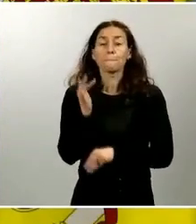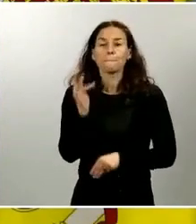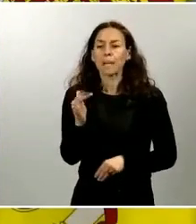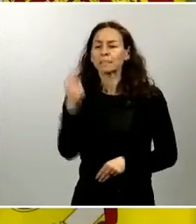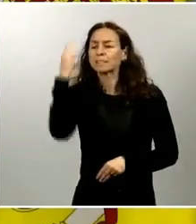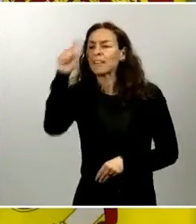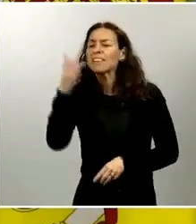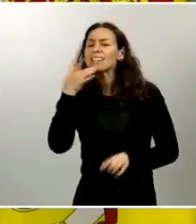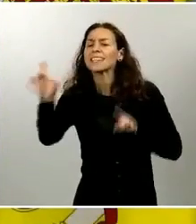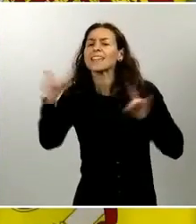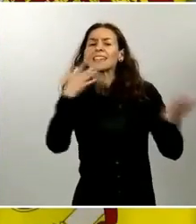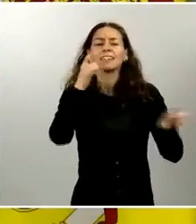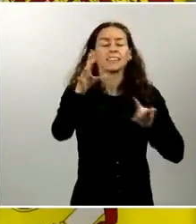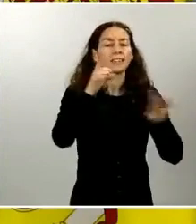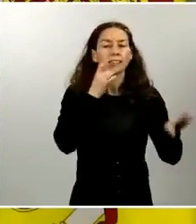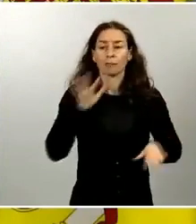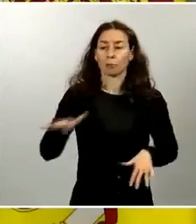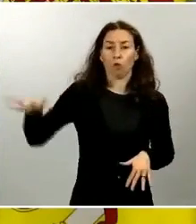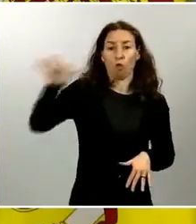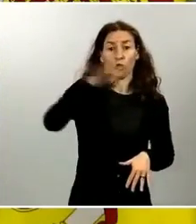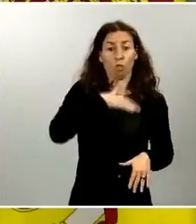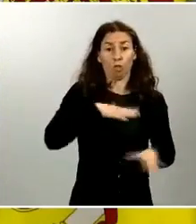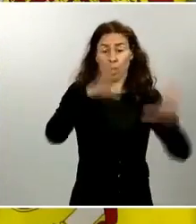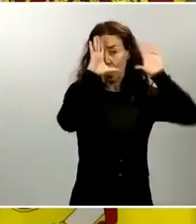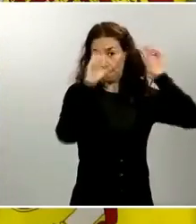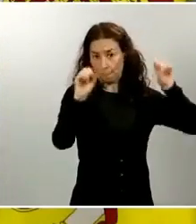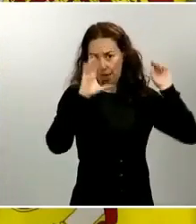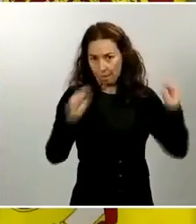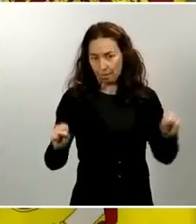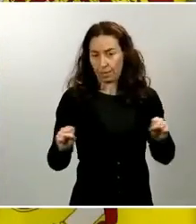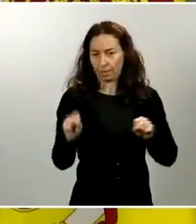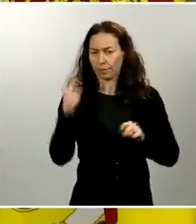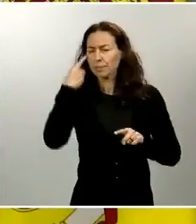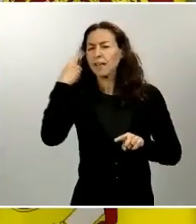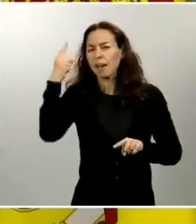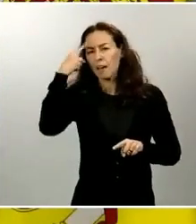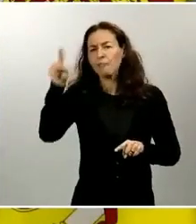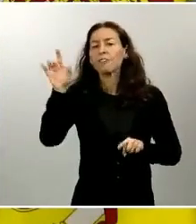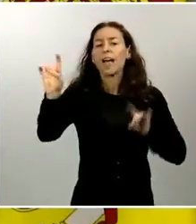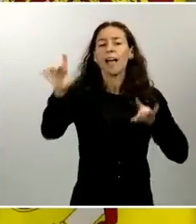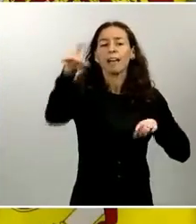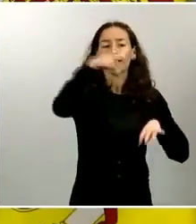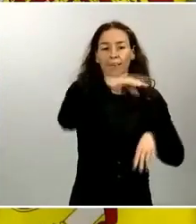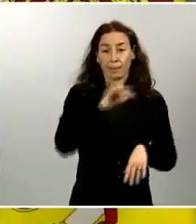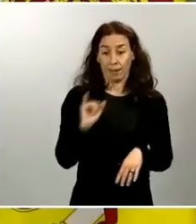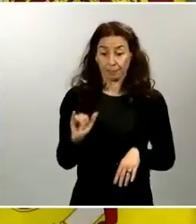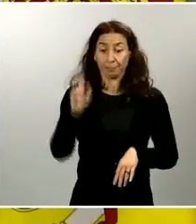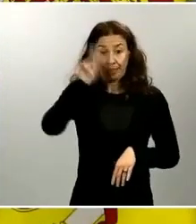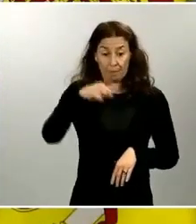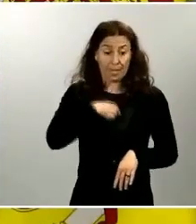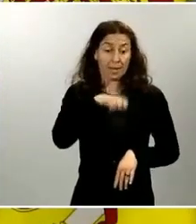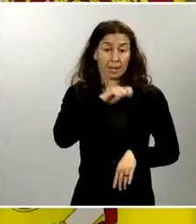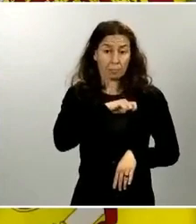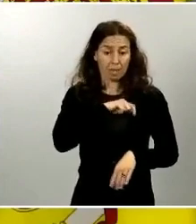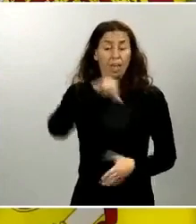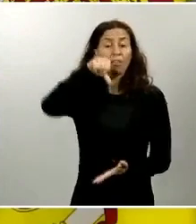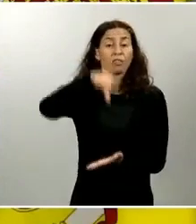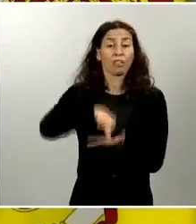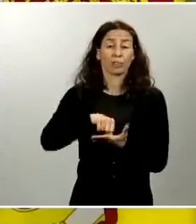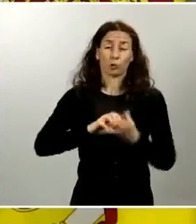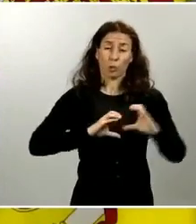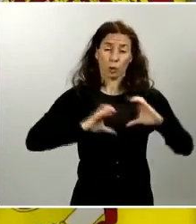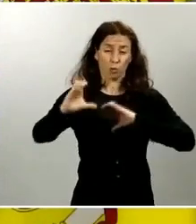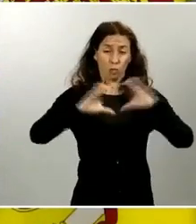las embajadas y consulados. Y por otro en España a través del Centro Nacional de Comunicaciones Internacionales